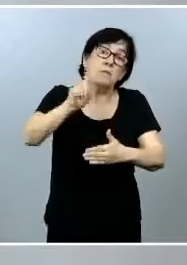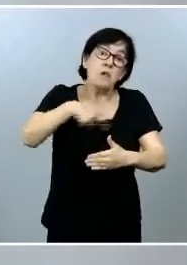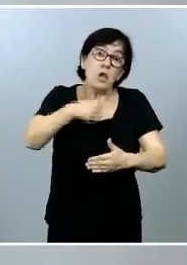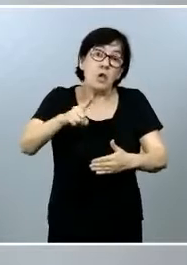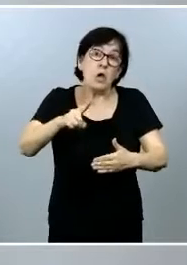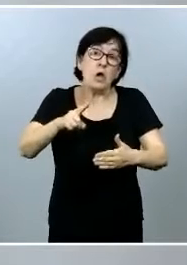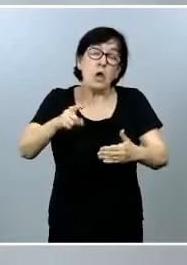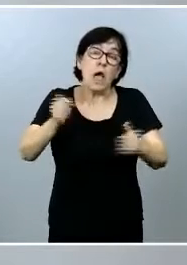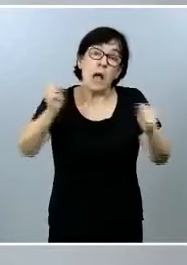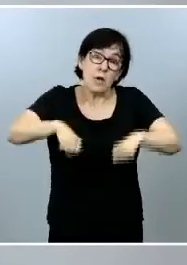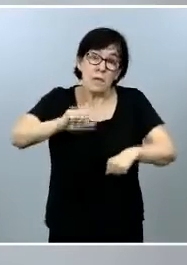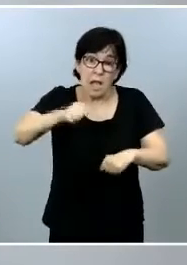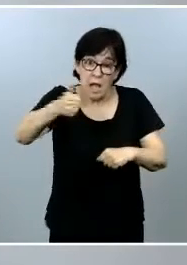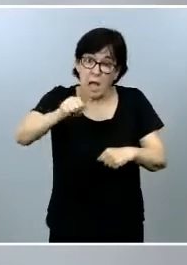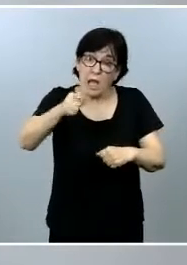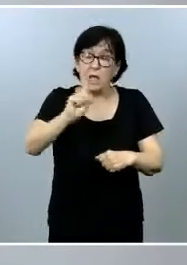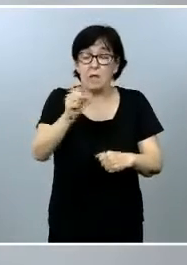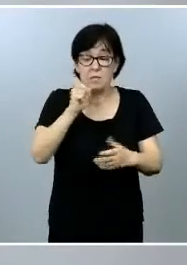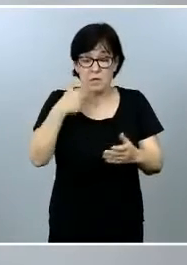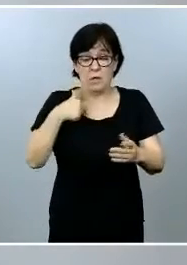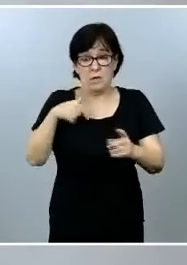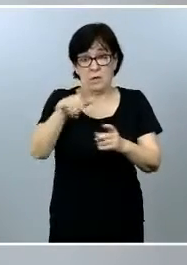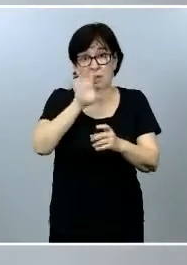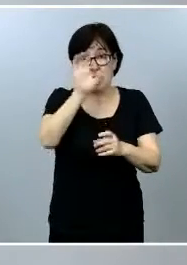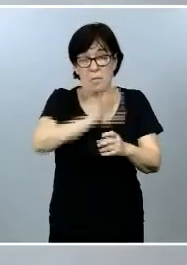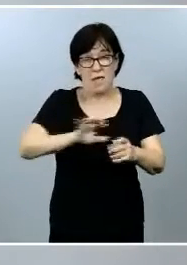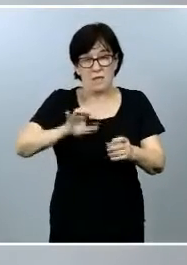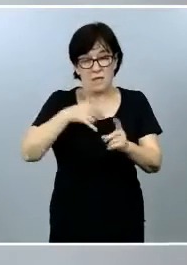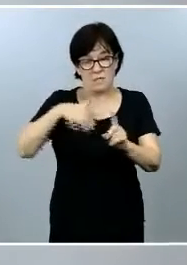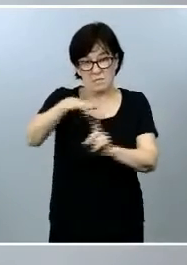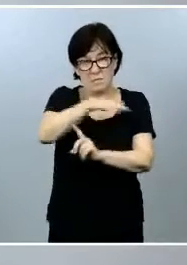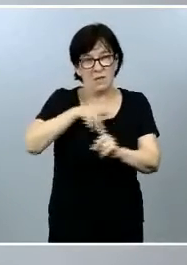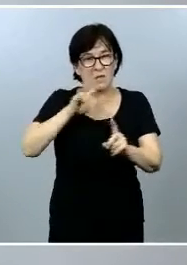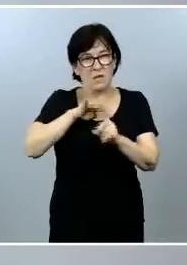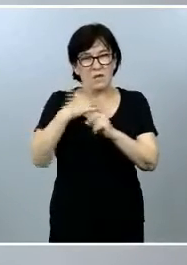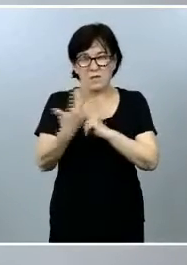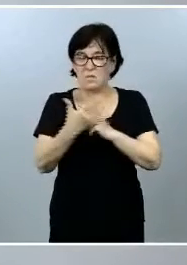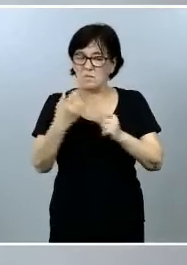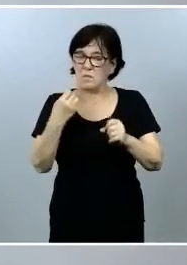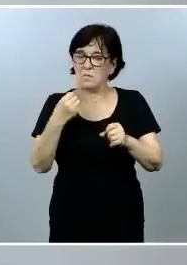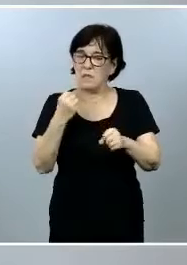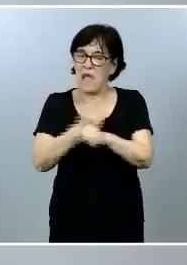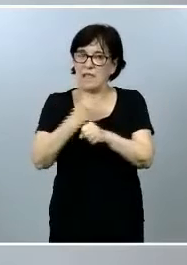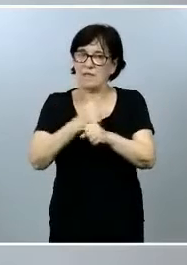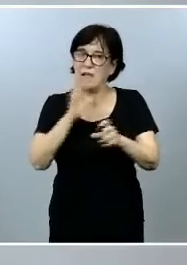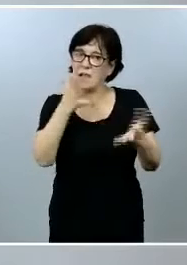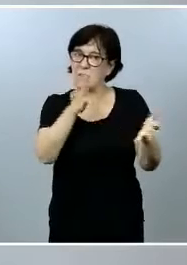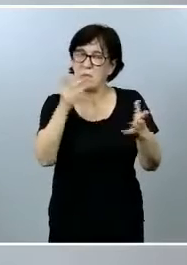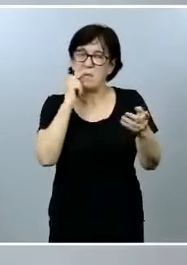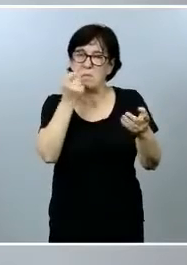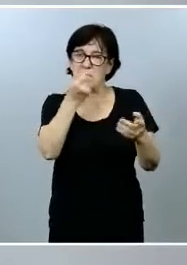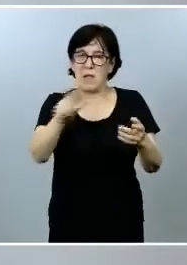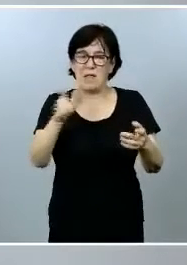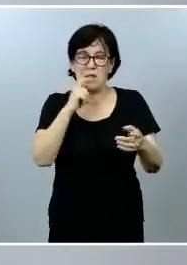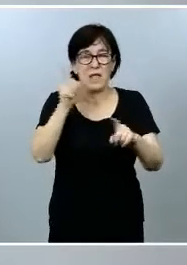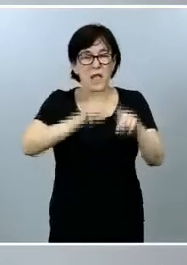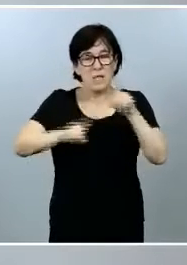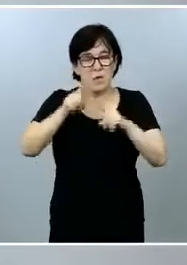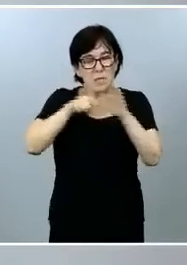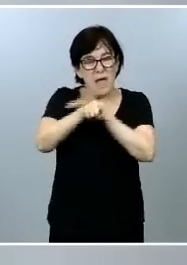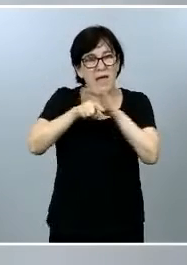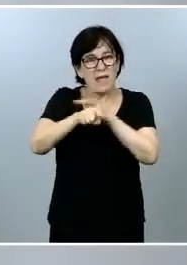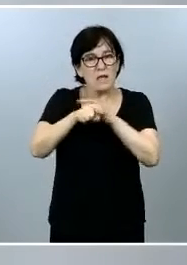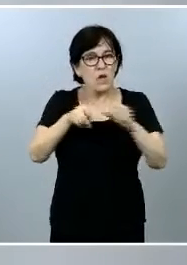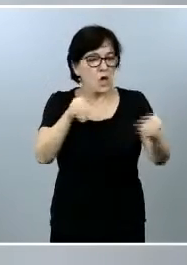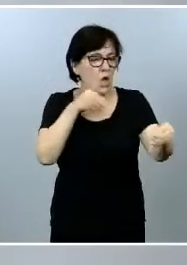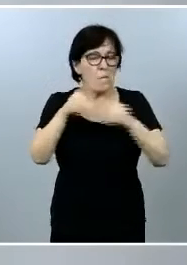es que otros países de nuestro entorno han trabajado cuentan con figuras parecidas que el problema de la gestión de plásticos es muy